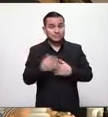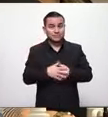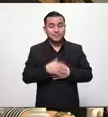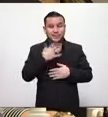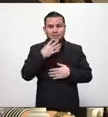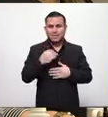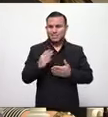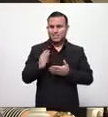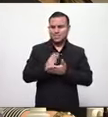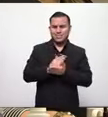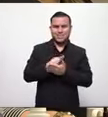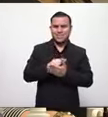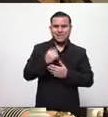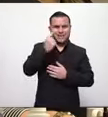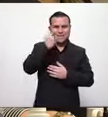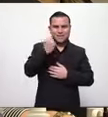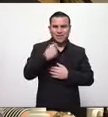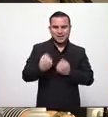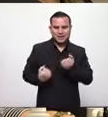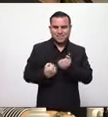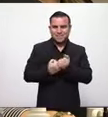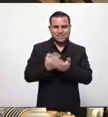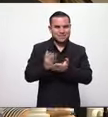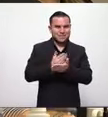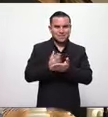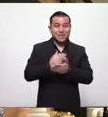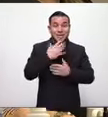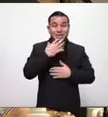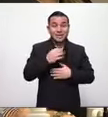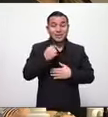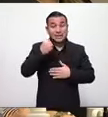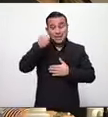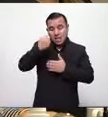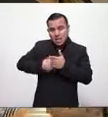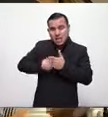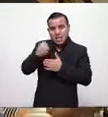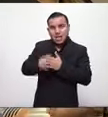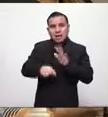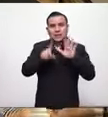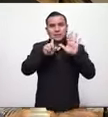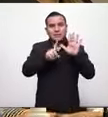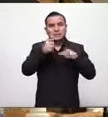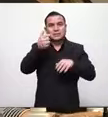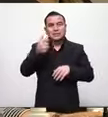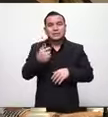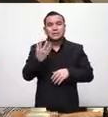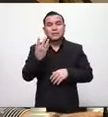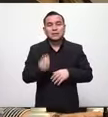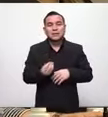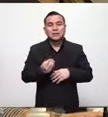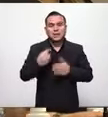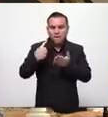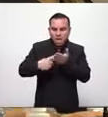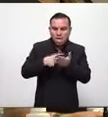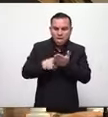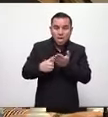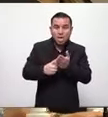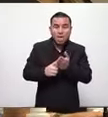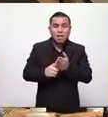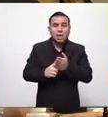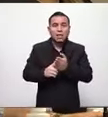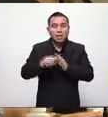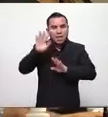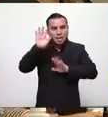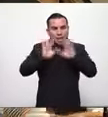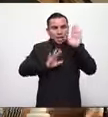cosa que aclaro que no es así y también luchamos esos seis días con el licenciado gallegos pidiendo la palabra la cual se nos